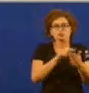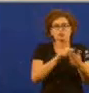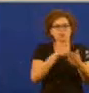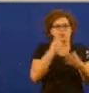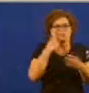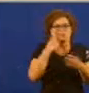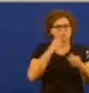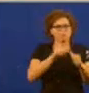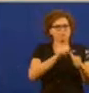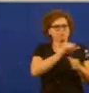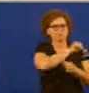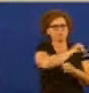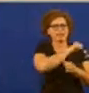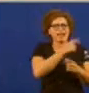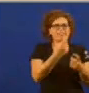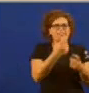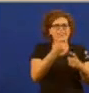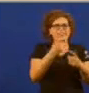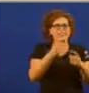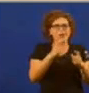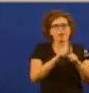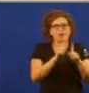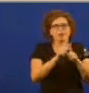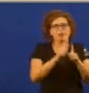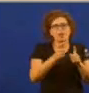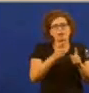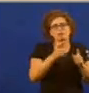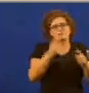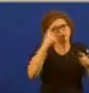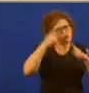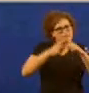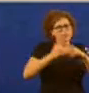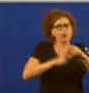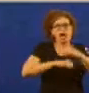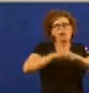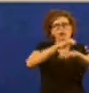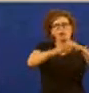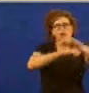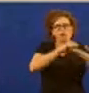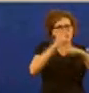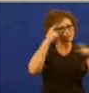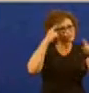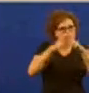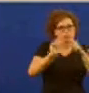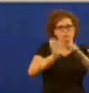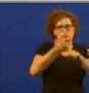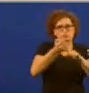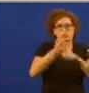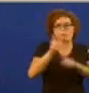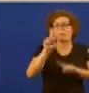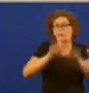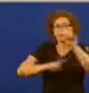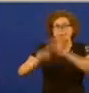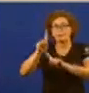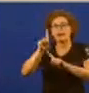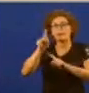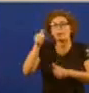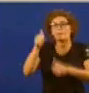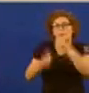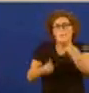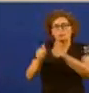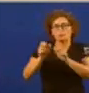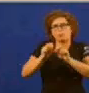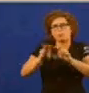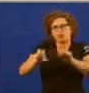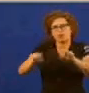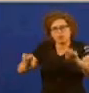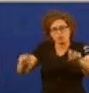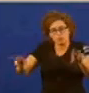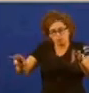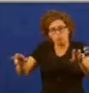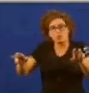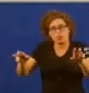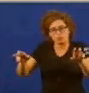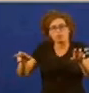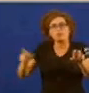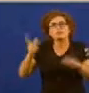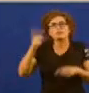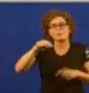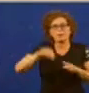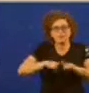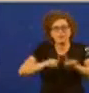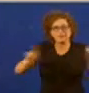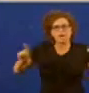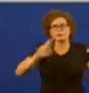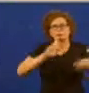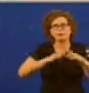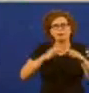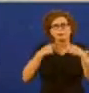imprescindible para consolidar os avances acadados os problemas de competitividade agravanse como consecuencia tamén este foi un